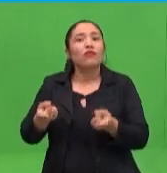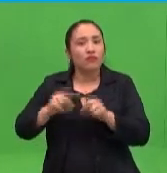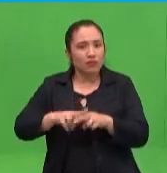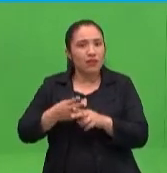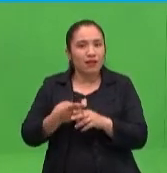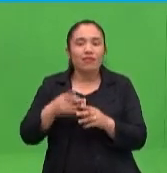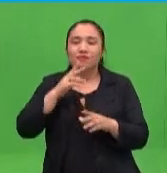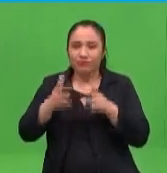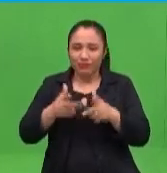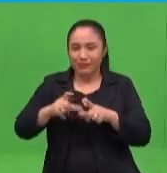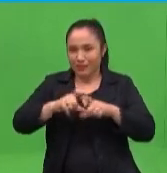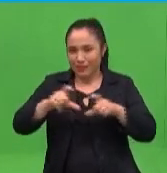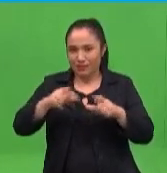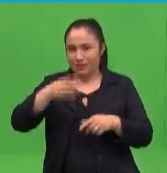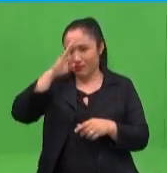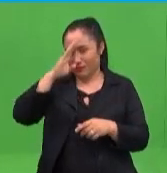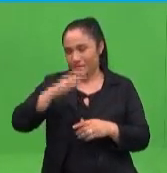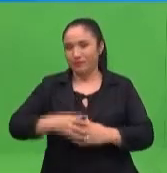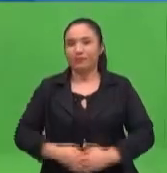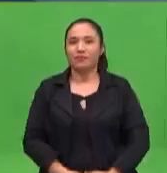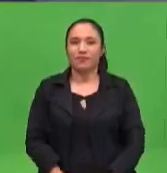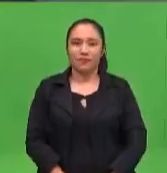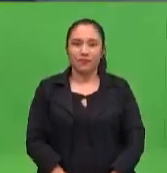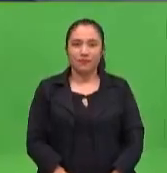pausa, seguimos con esto aquí en Tu Espo en Casa. Gracias.